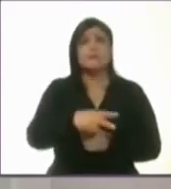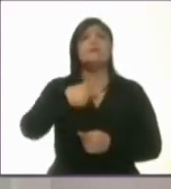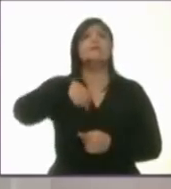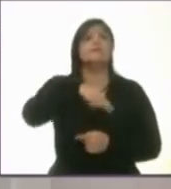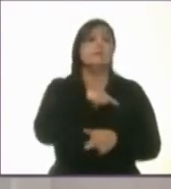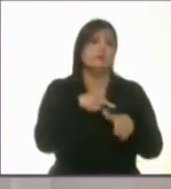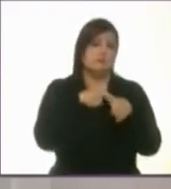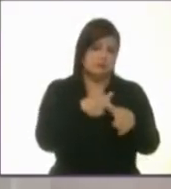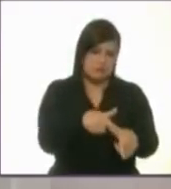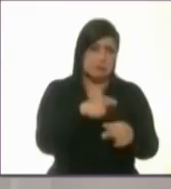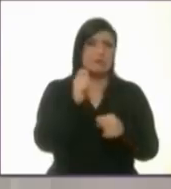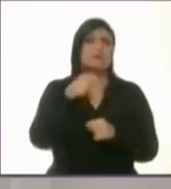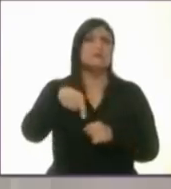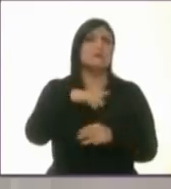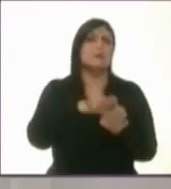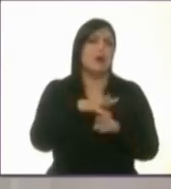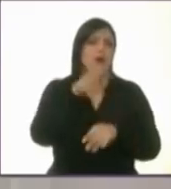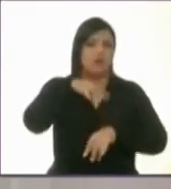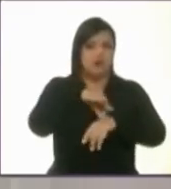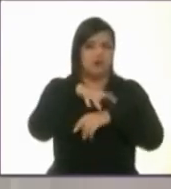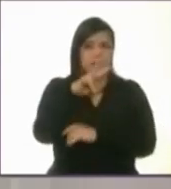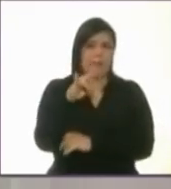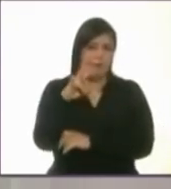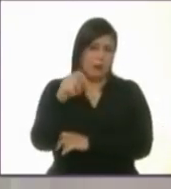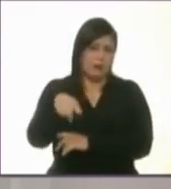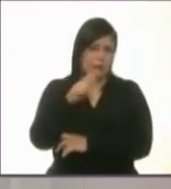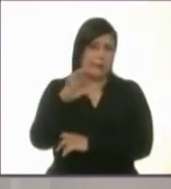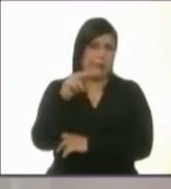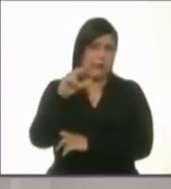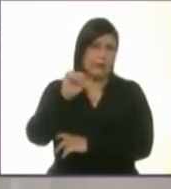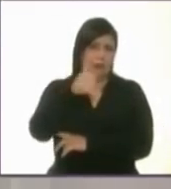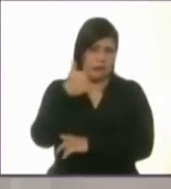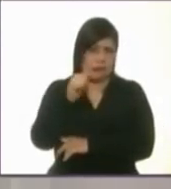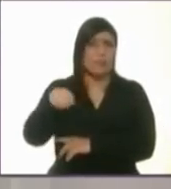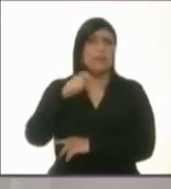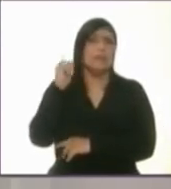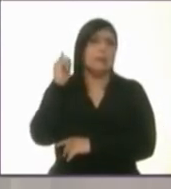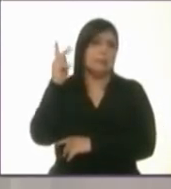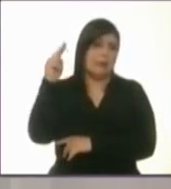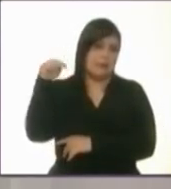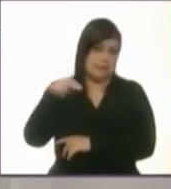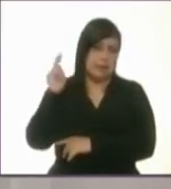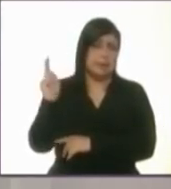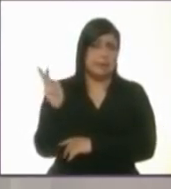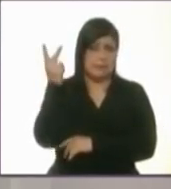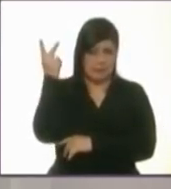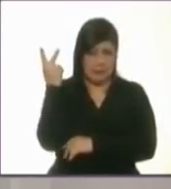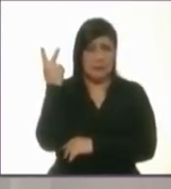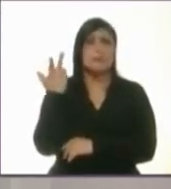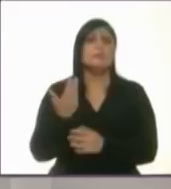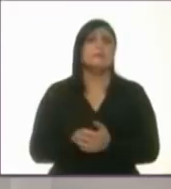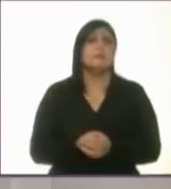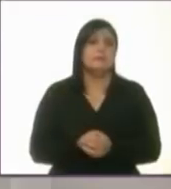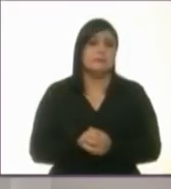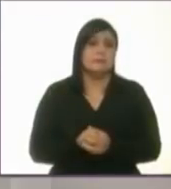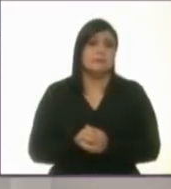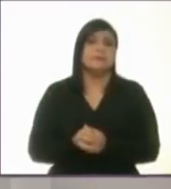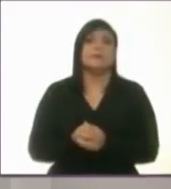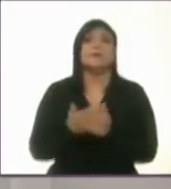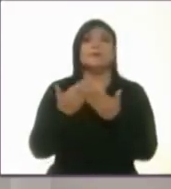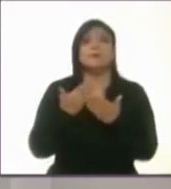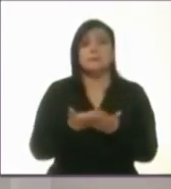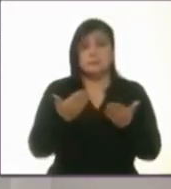Seguimos transmitiendo en vivo y en directo desde las instalaciones del Canal 11 del Instituto Politécnico Nacional.